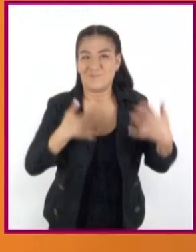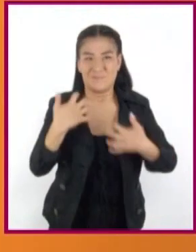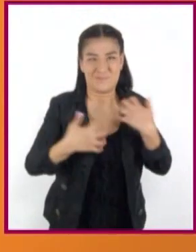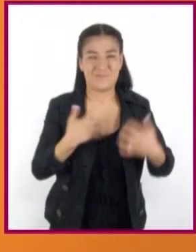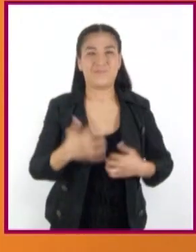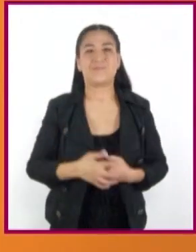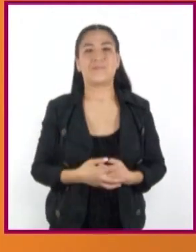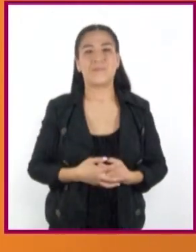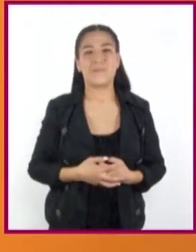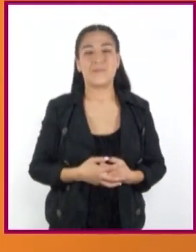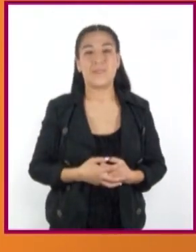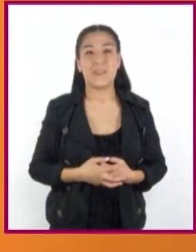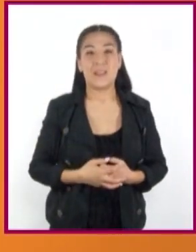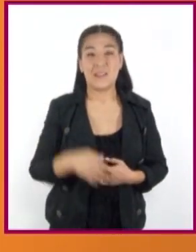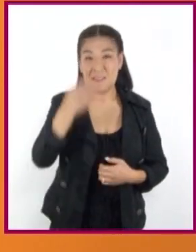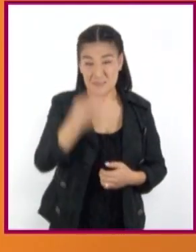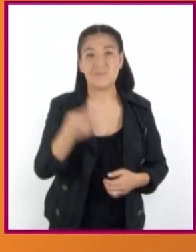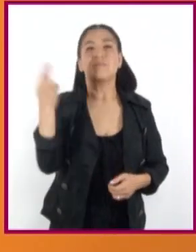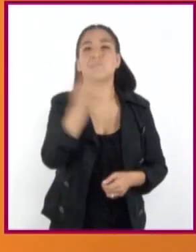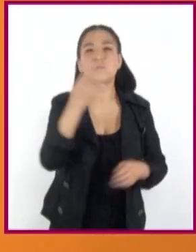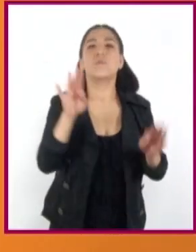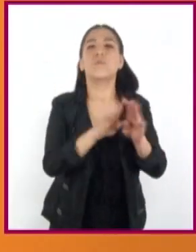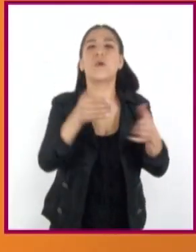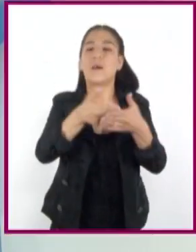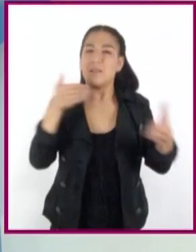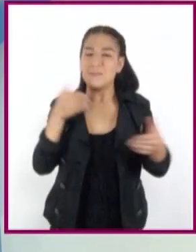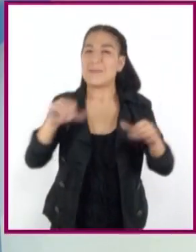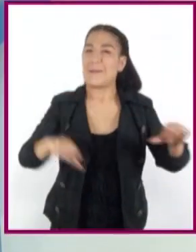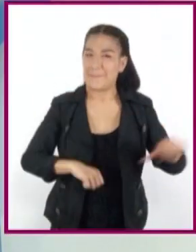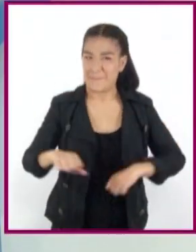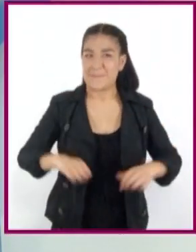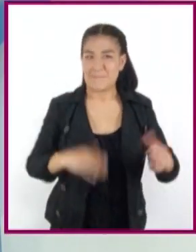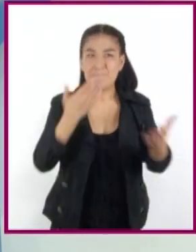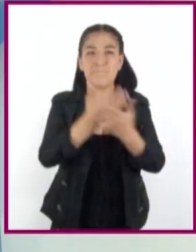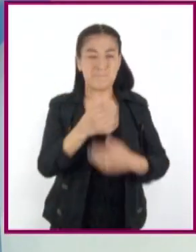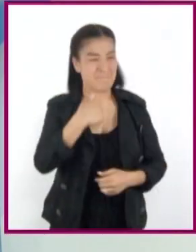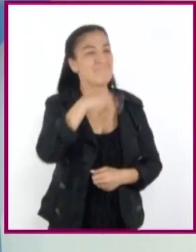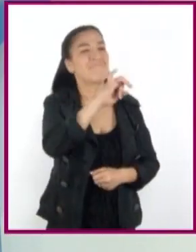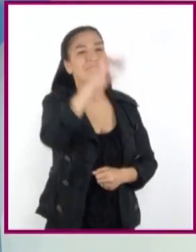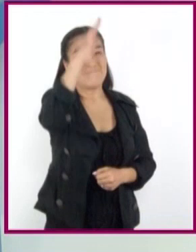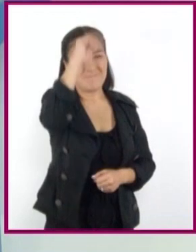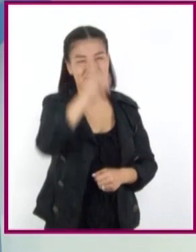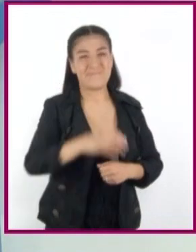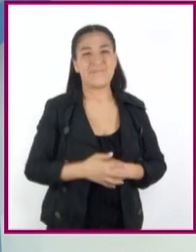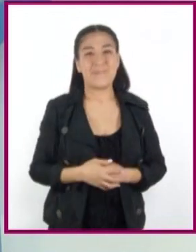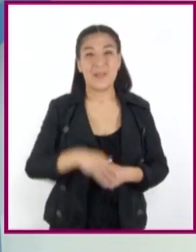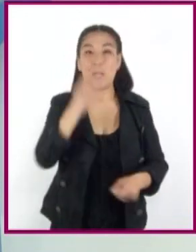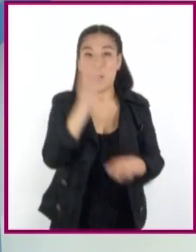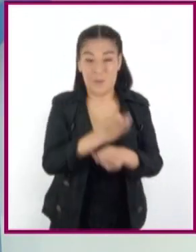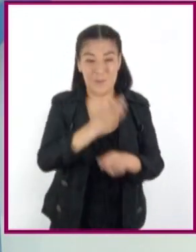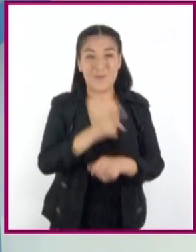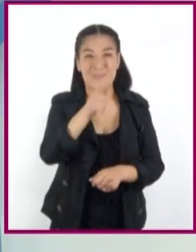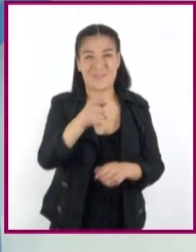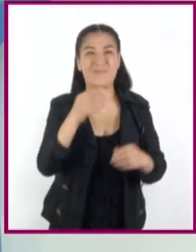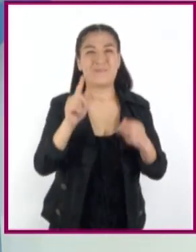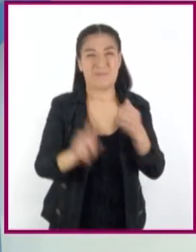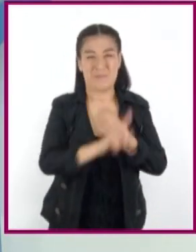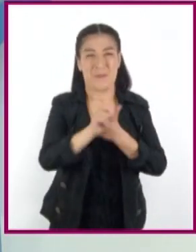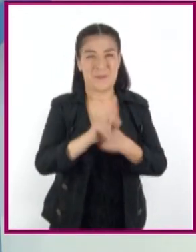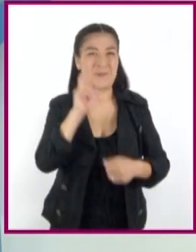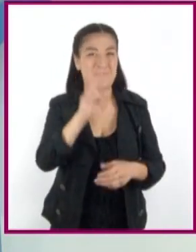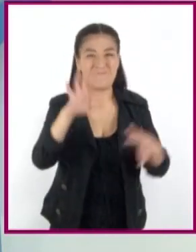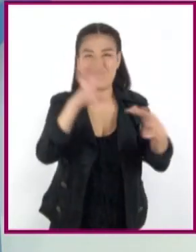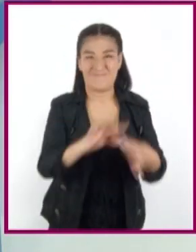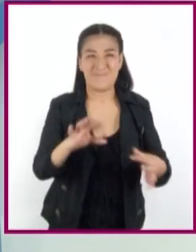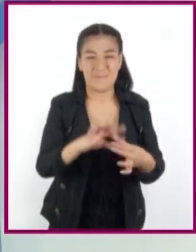Quizás sea tiempo de plantear una actividad, Diana. Estoy de acuerdo, Alejandro. Con base en las siguientes situaciones que se